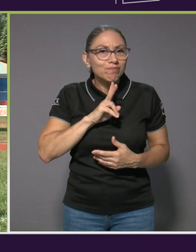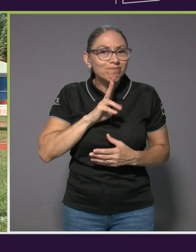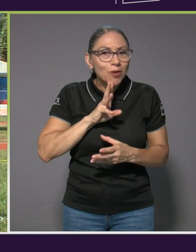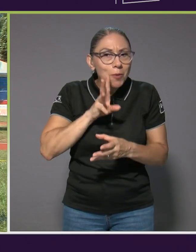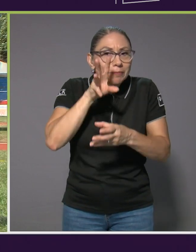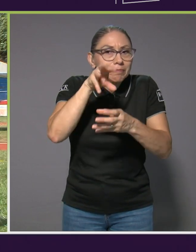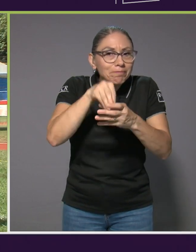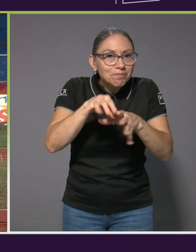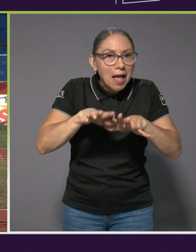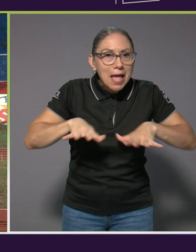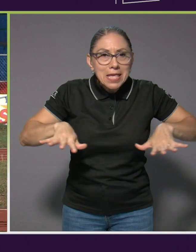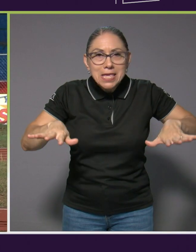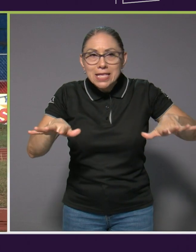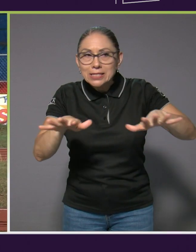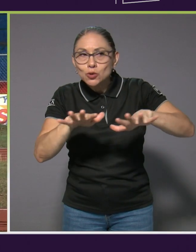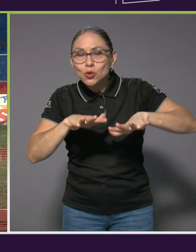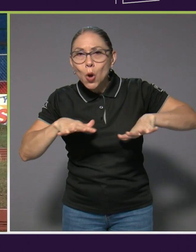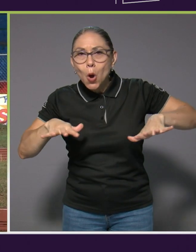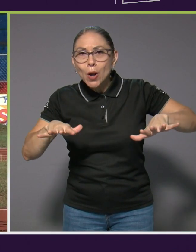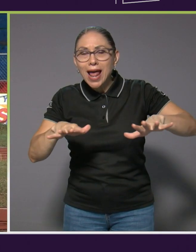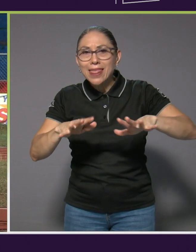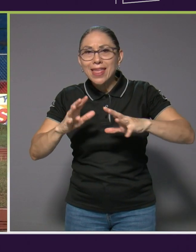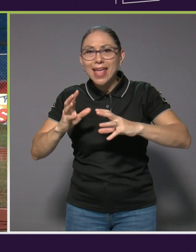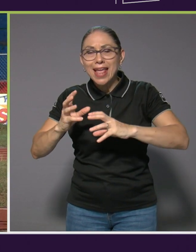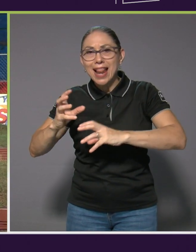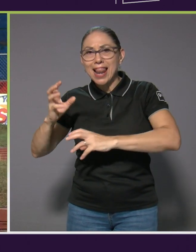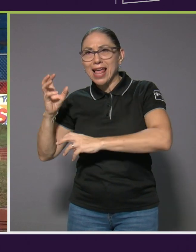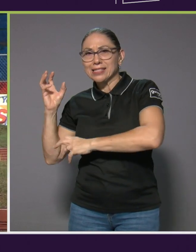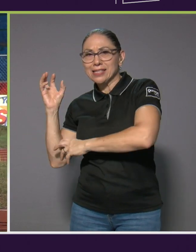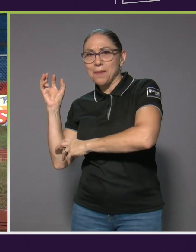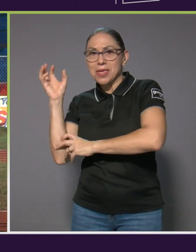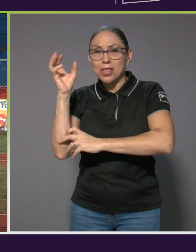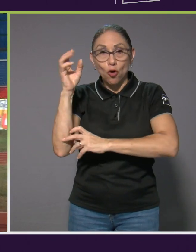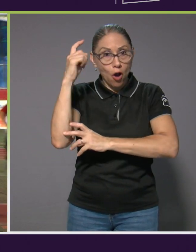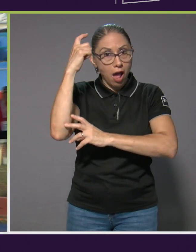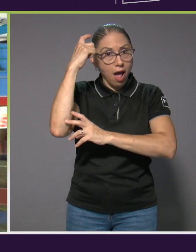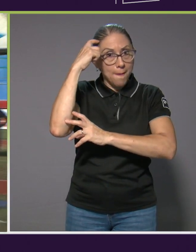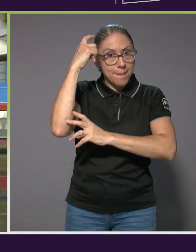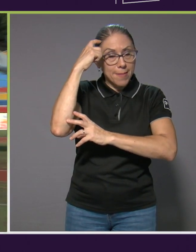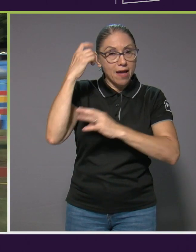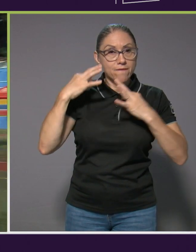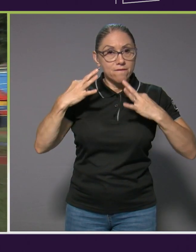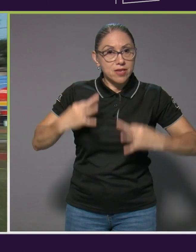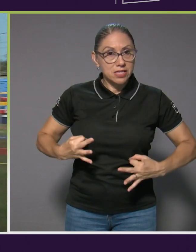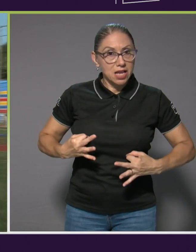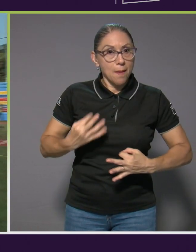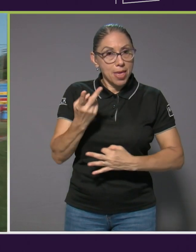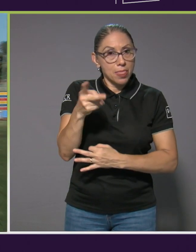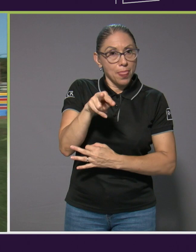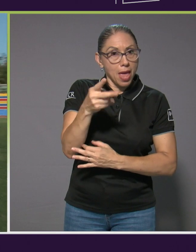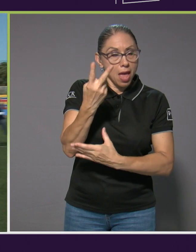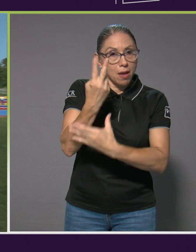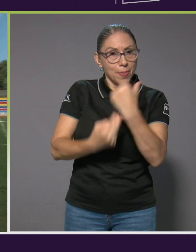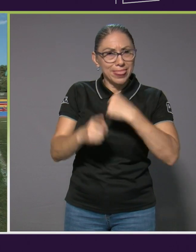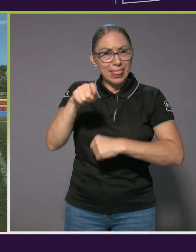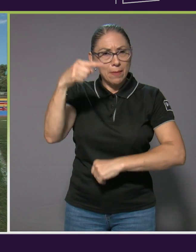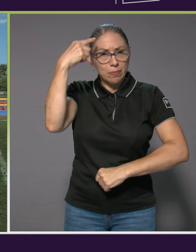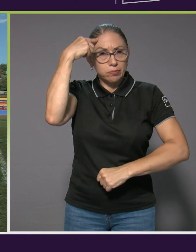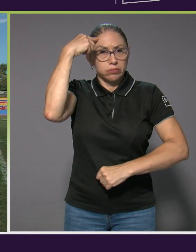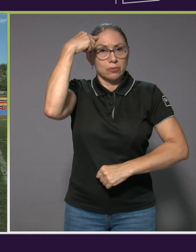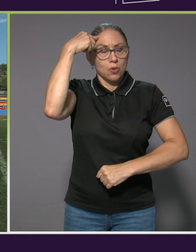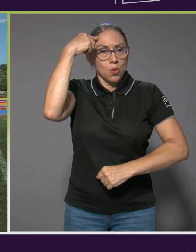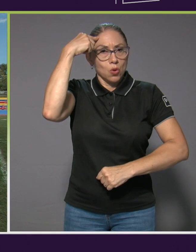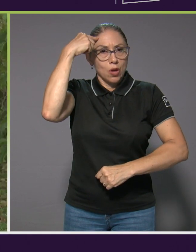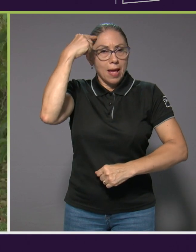la zona de lanzamiento, estar fuerte, tanto físicamente como mentalmente, concentrado en ese momento para ya